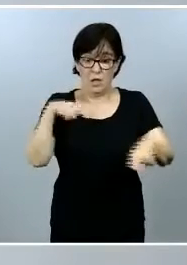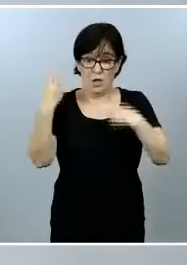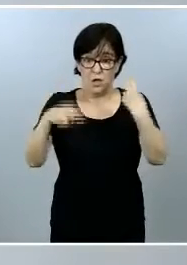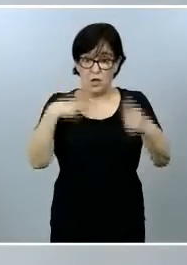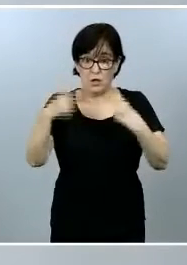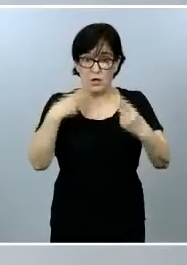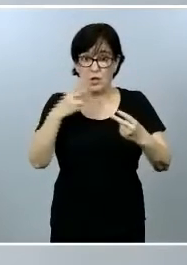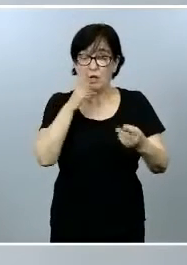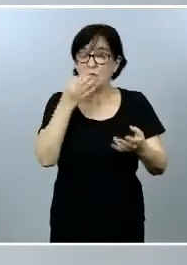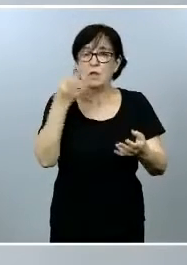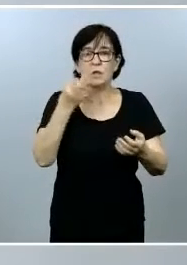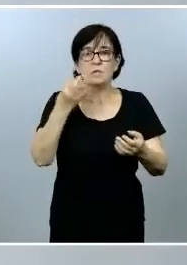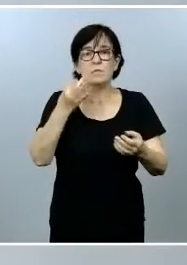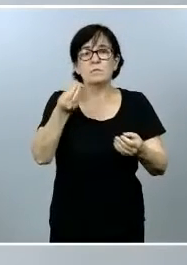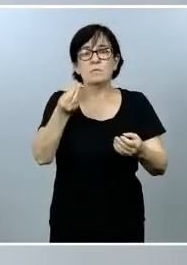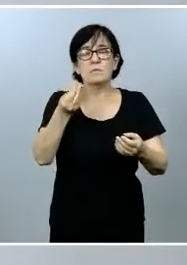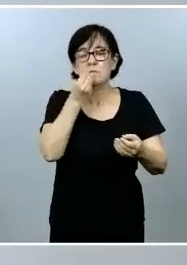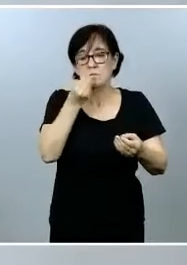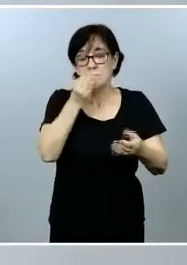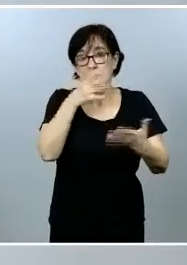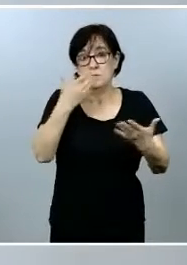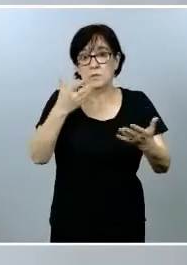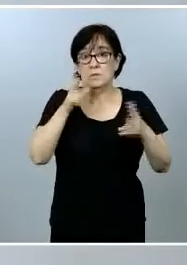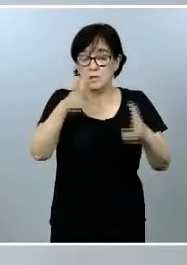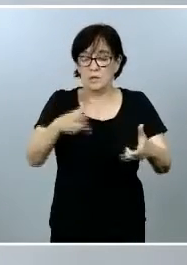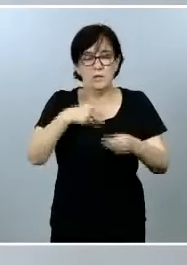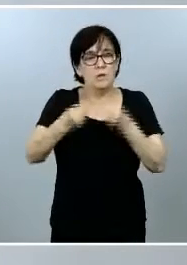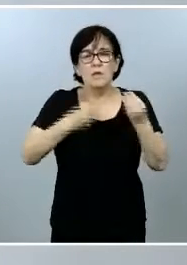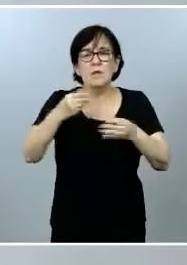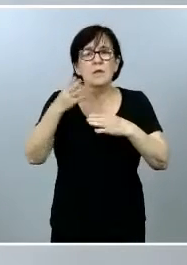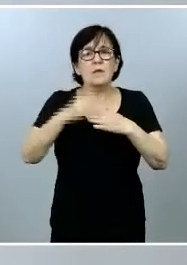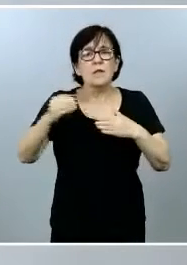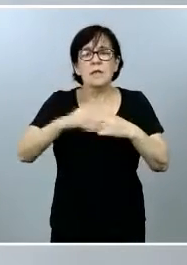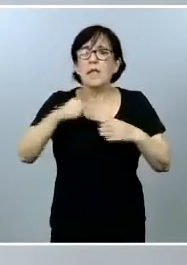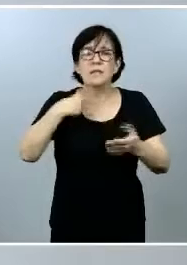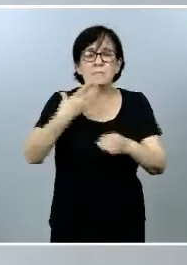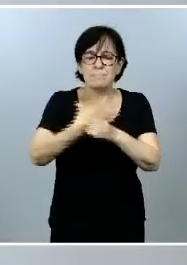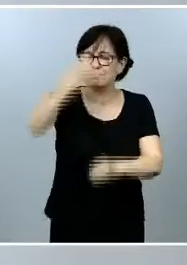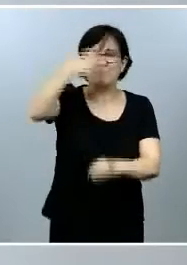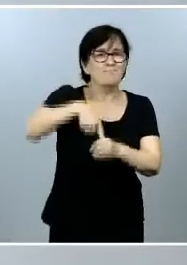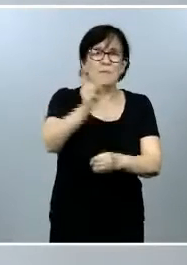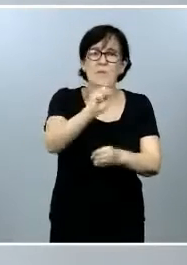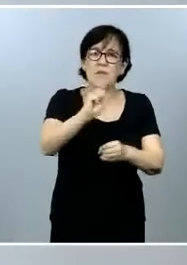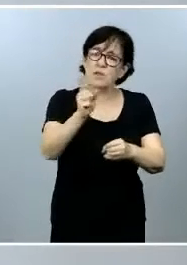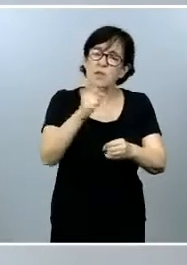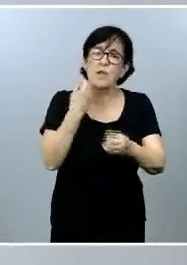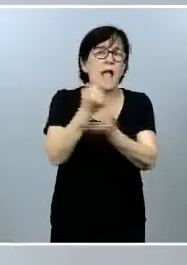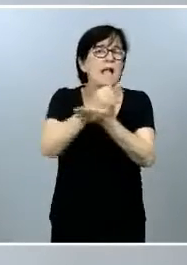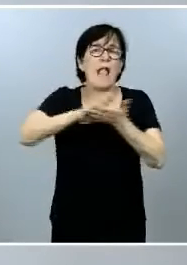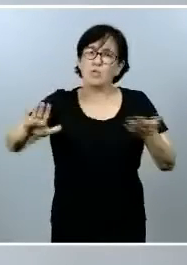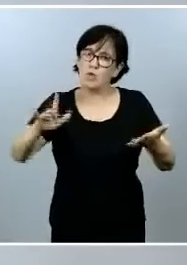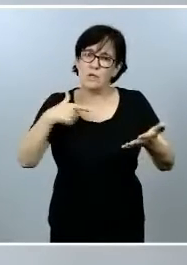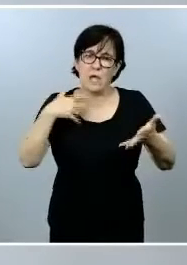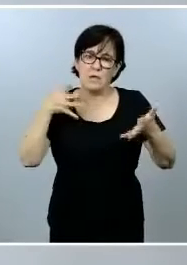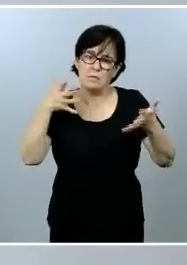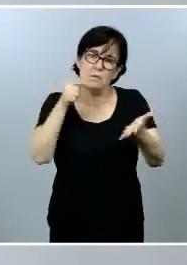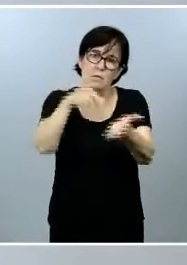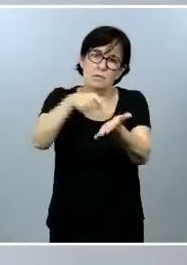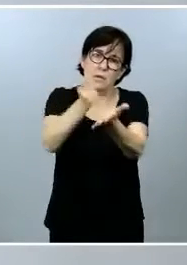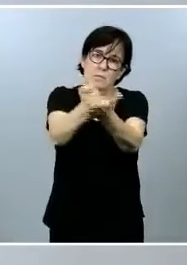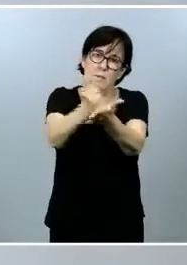se tendrá que ofrecer siempre a los clientes la posibilidad de consumo de agua no envasada de manera gratuita y complementaria a la oferta del propio